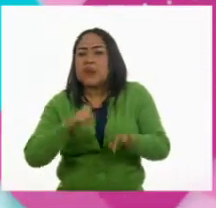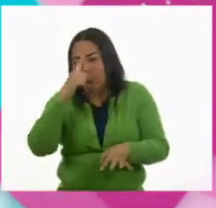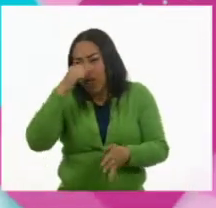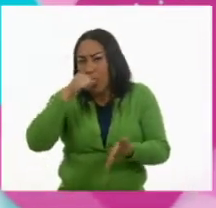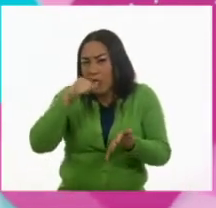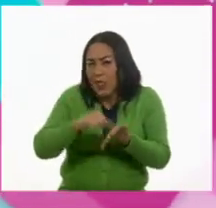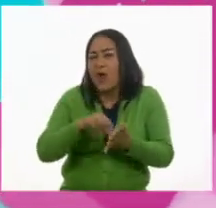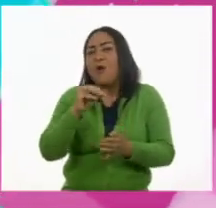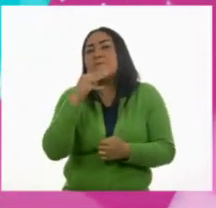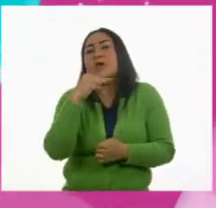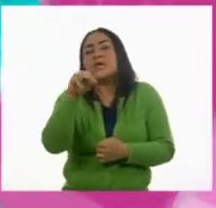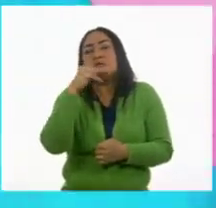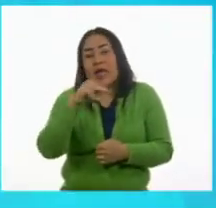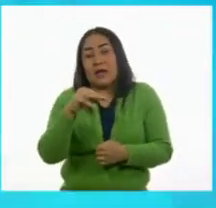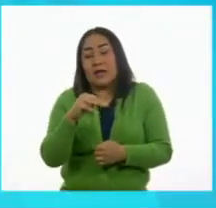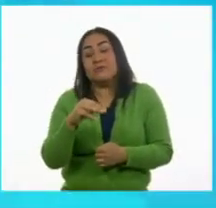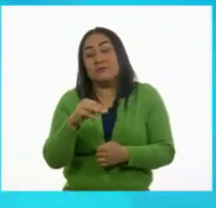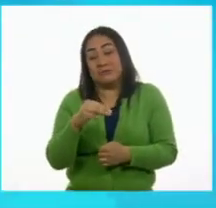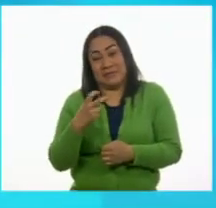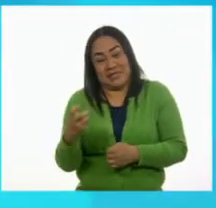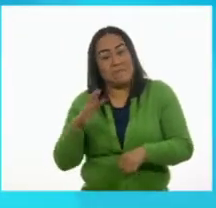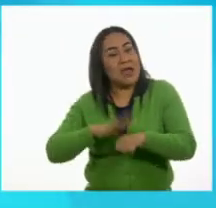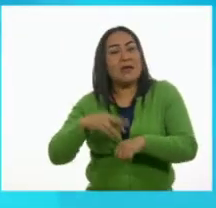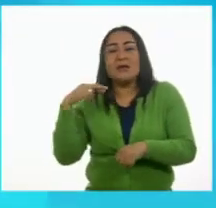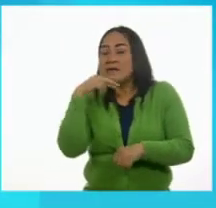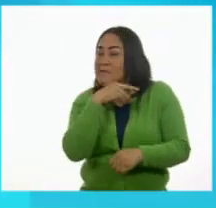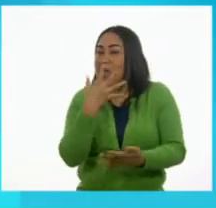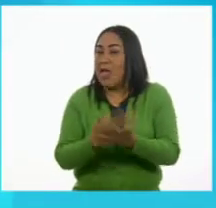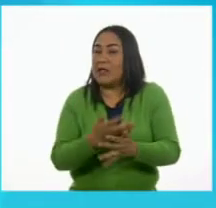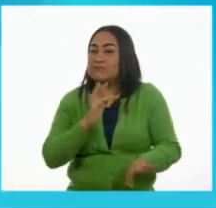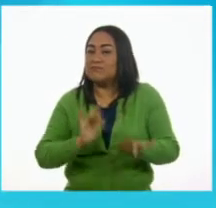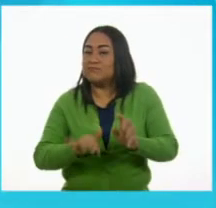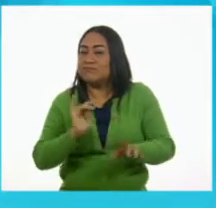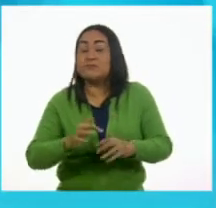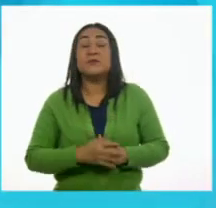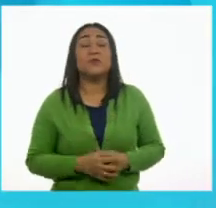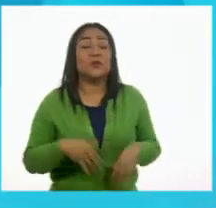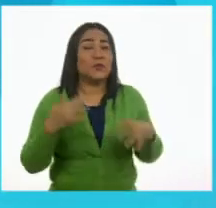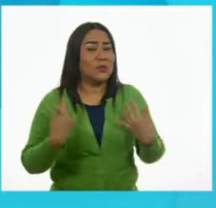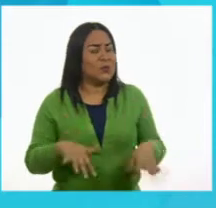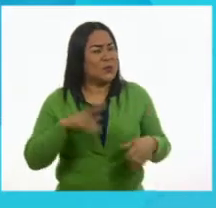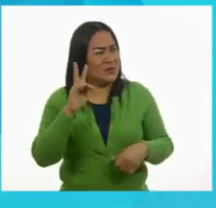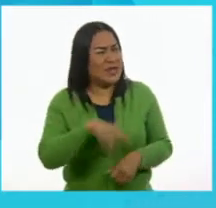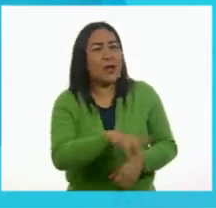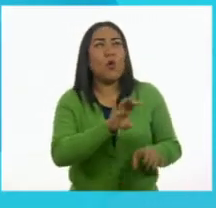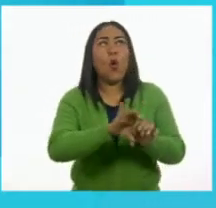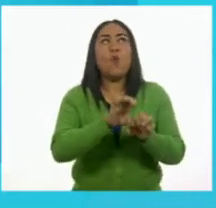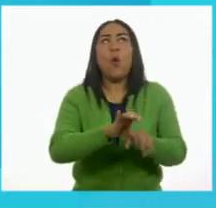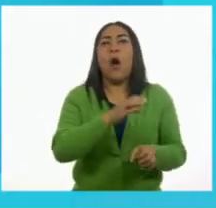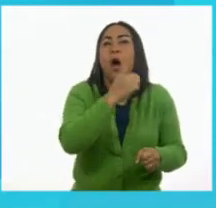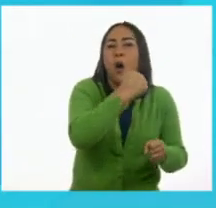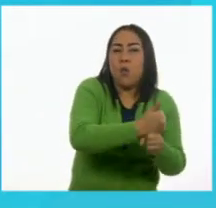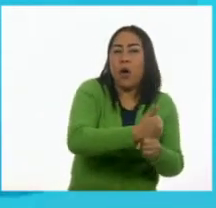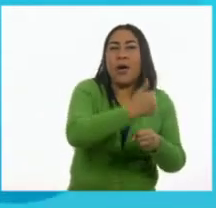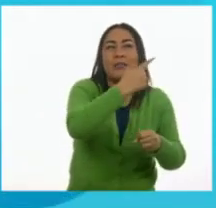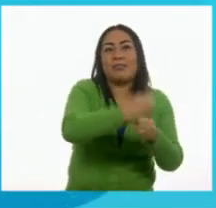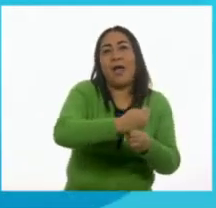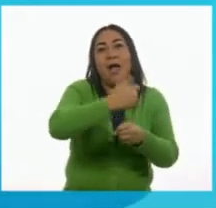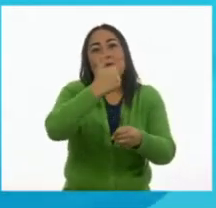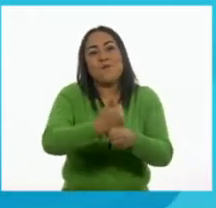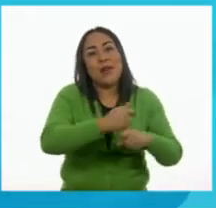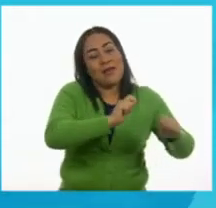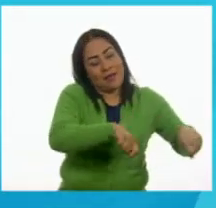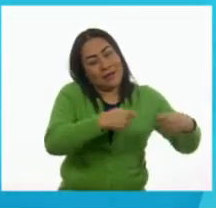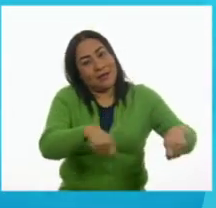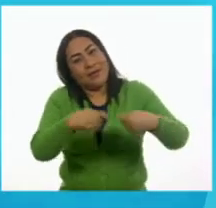escribir mensajes y lo hacían de una manera más rápida. ¡Ay, qué maravilla! Es la abuelita, tatarabuelita de las computadoras.